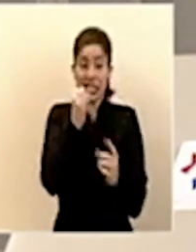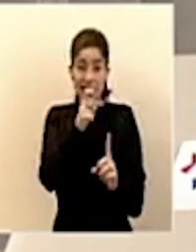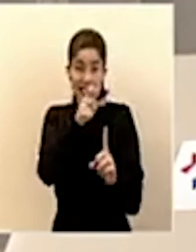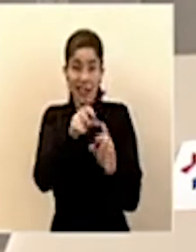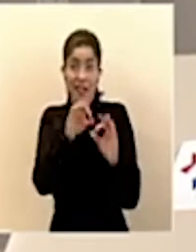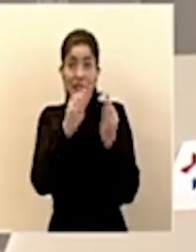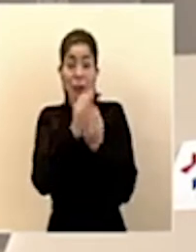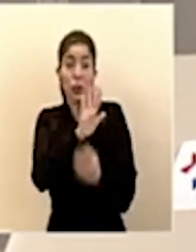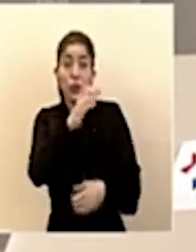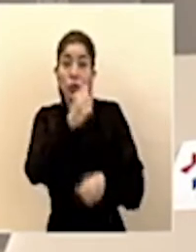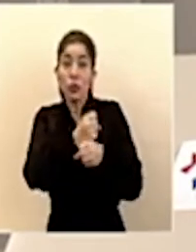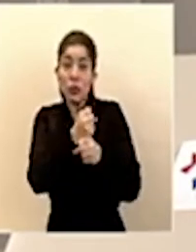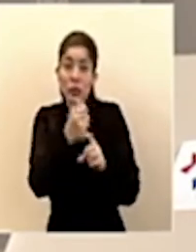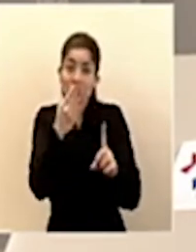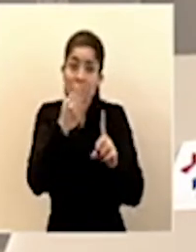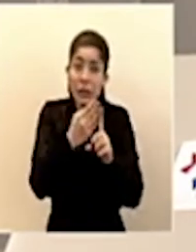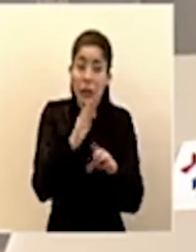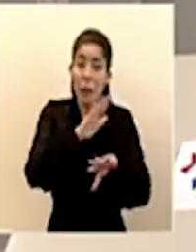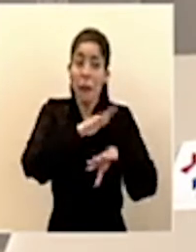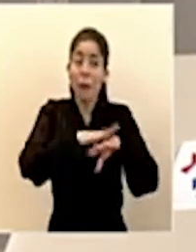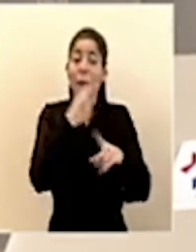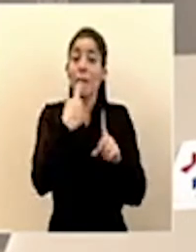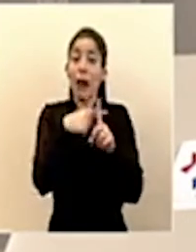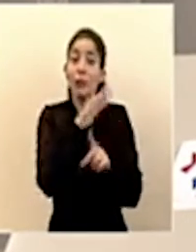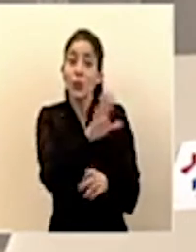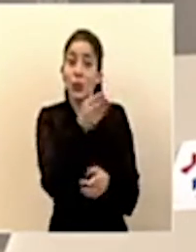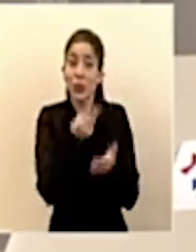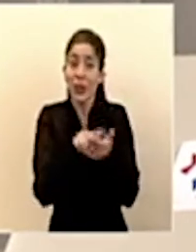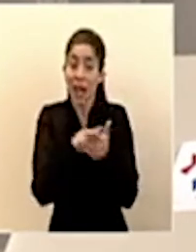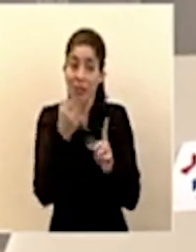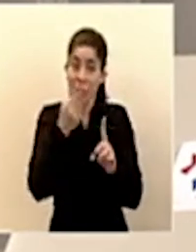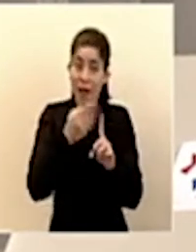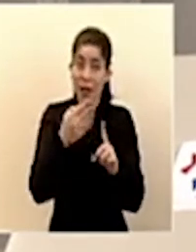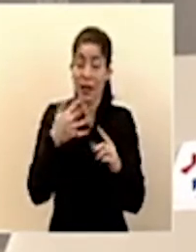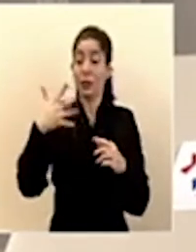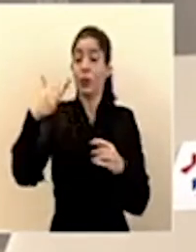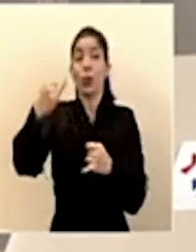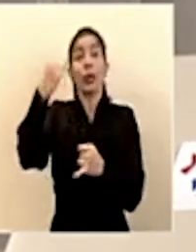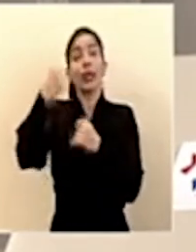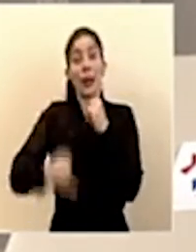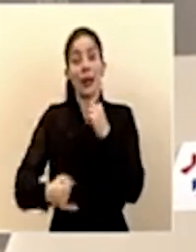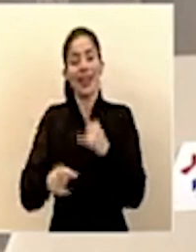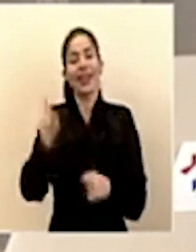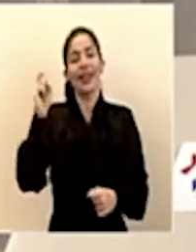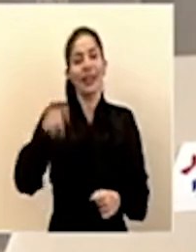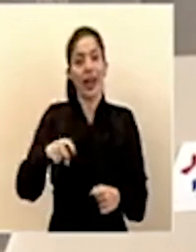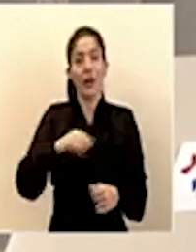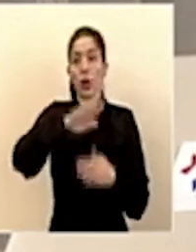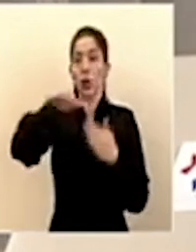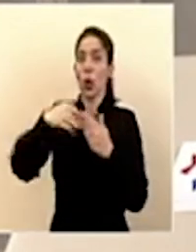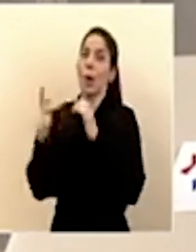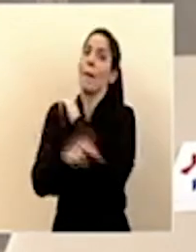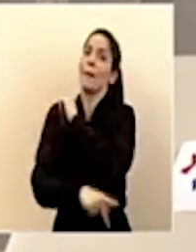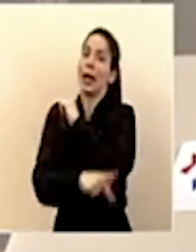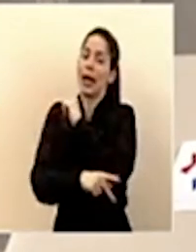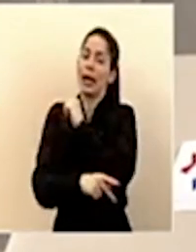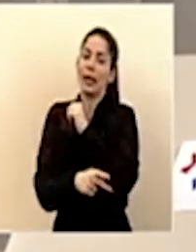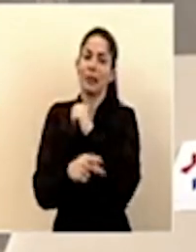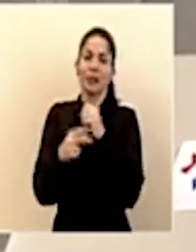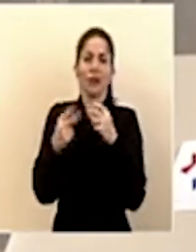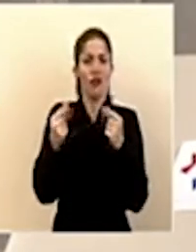laboralmente y a sus ingresos. Y una vez terminado esto, tenemos que, como país, rápidamente